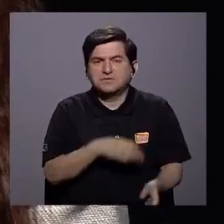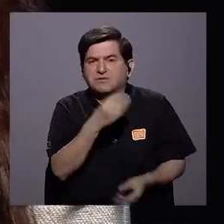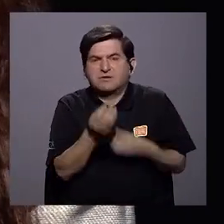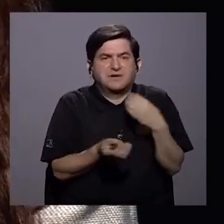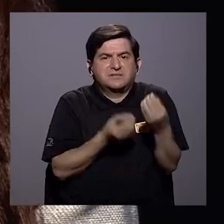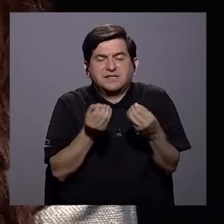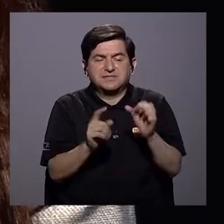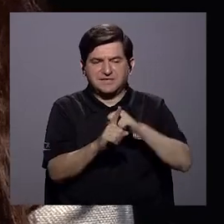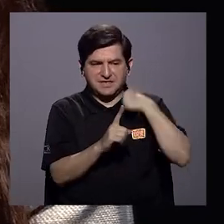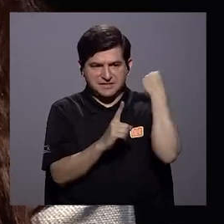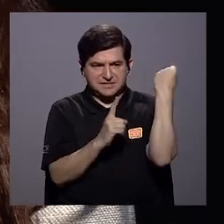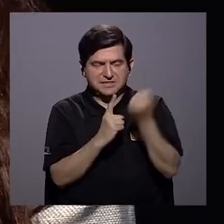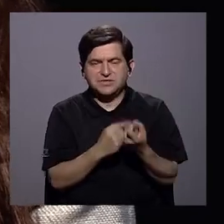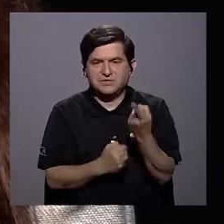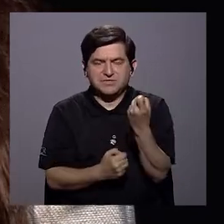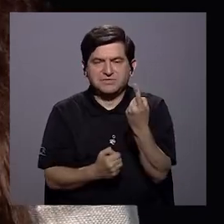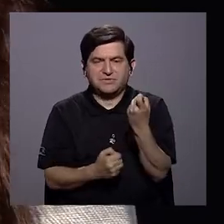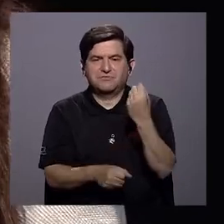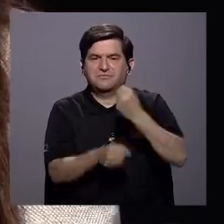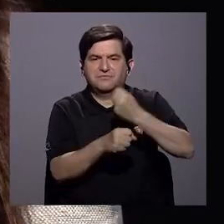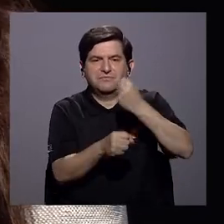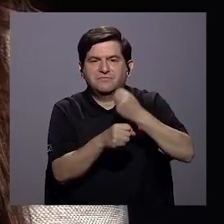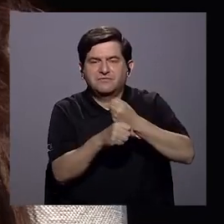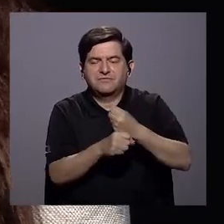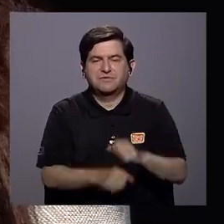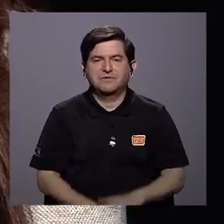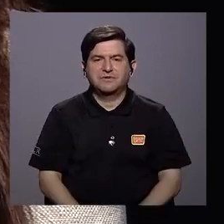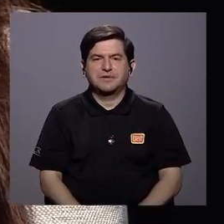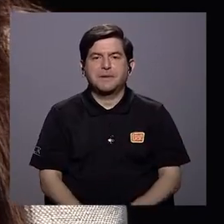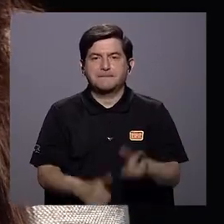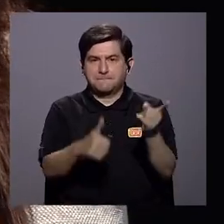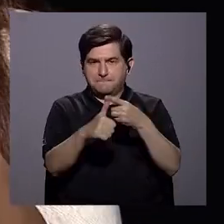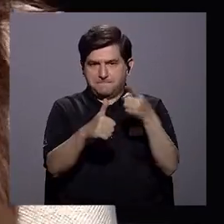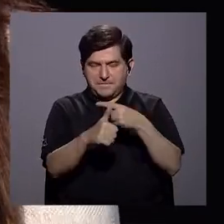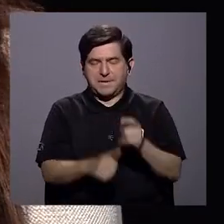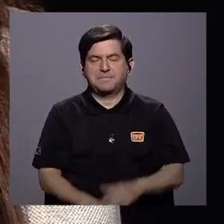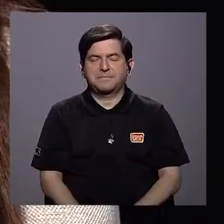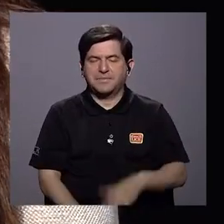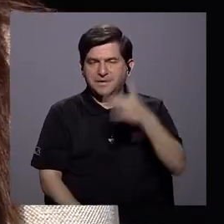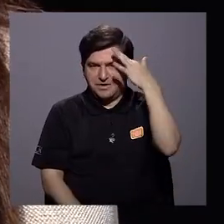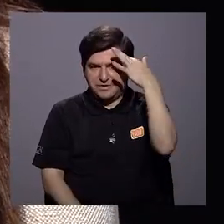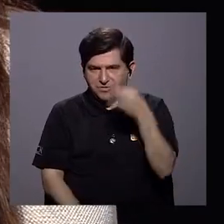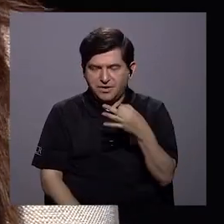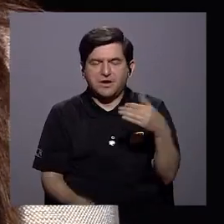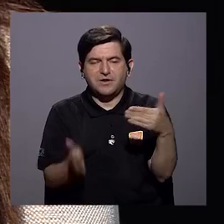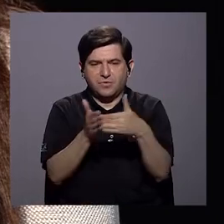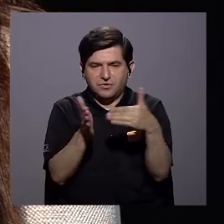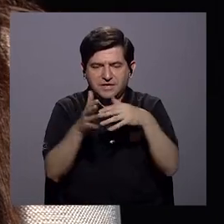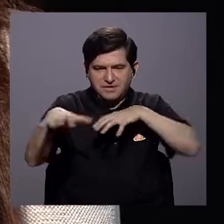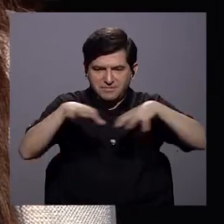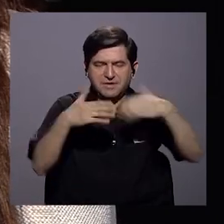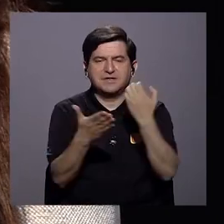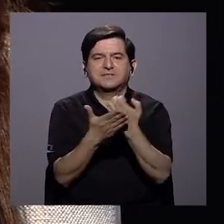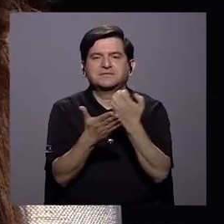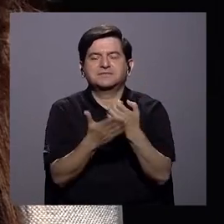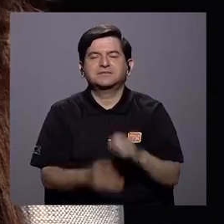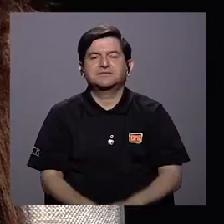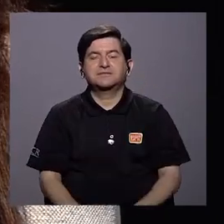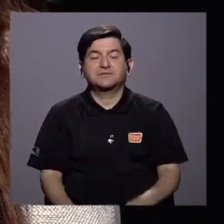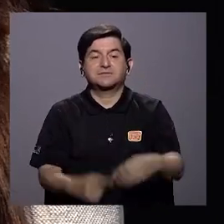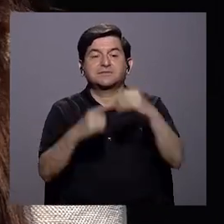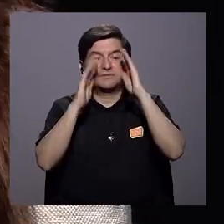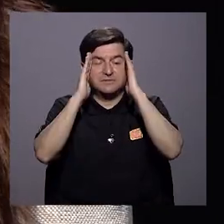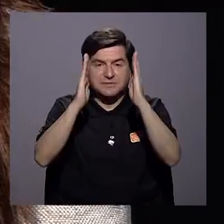qué hacen las personas que están en condición de desempleo, lo primero es que hay que apostar precisamente a la reactivación económica y por eso se han